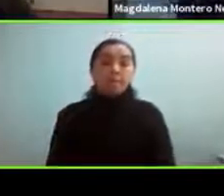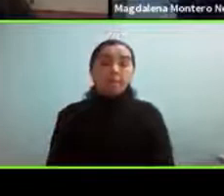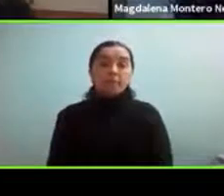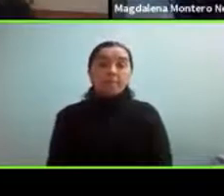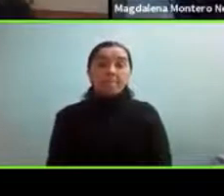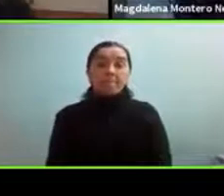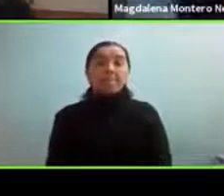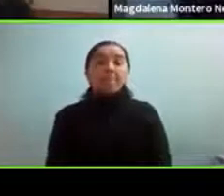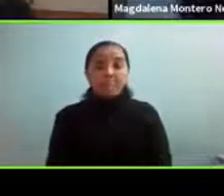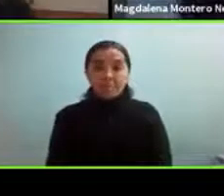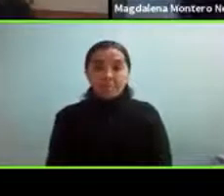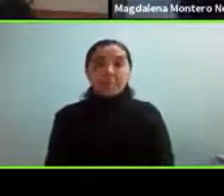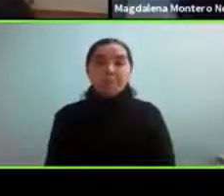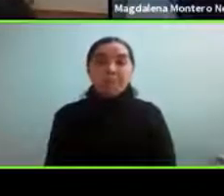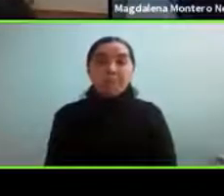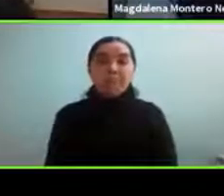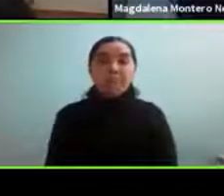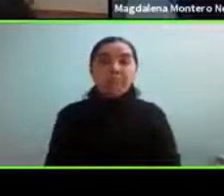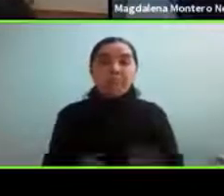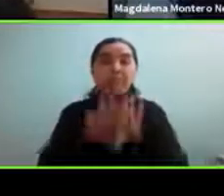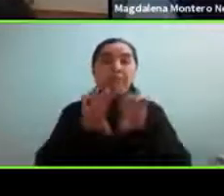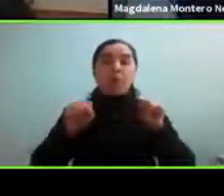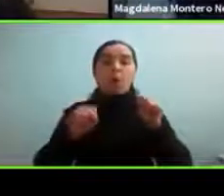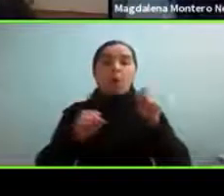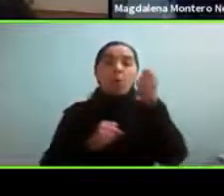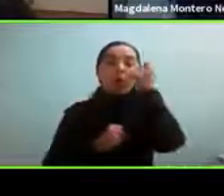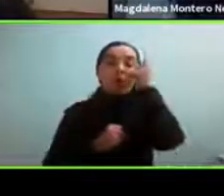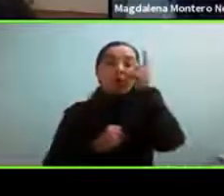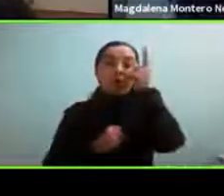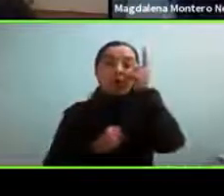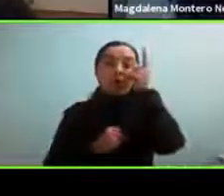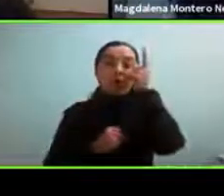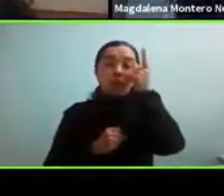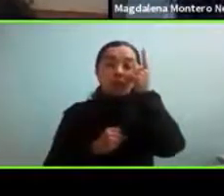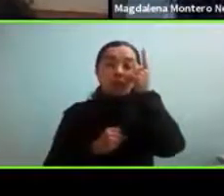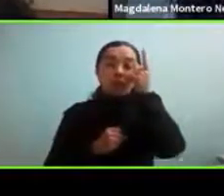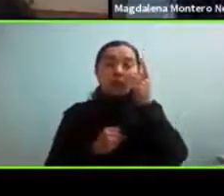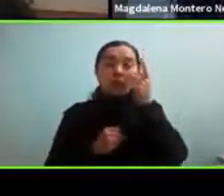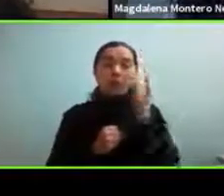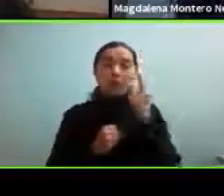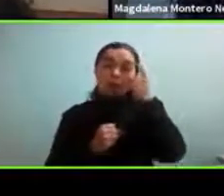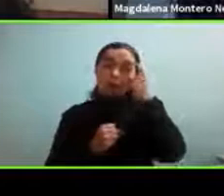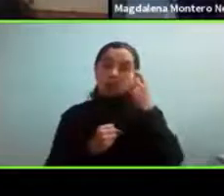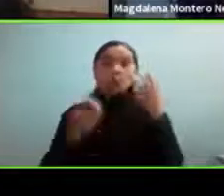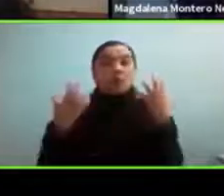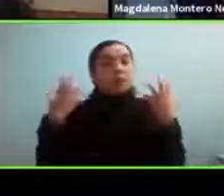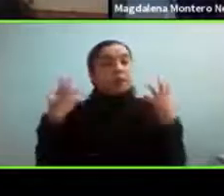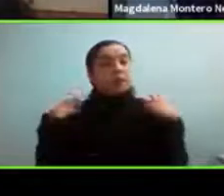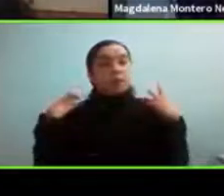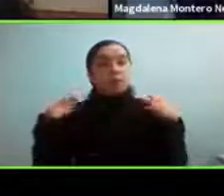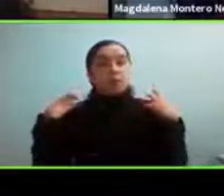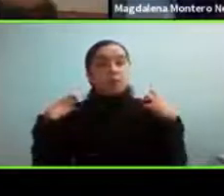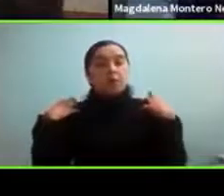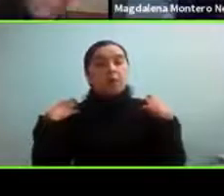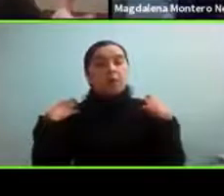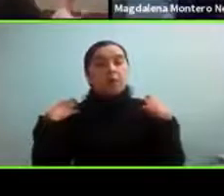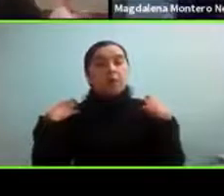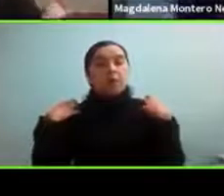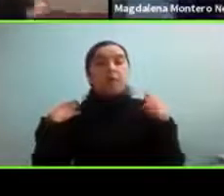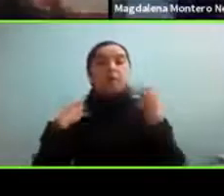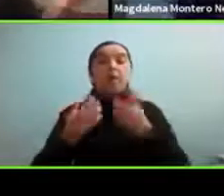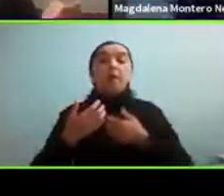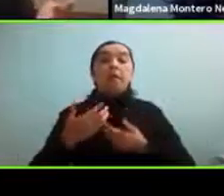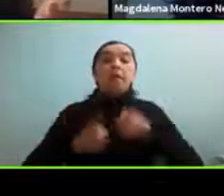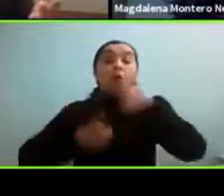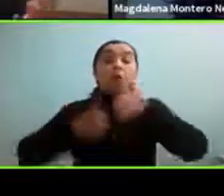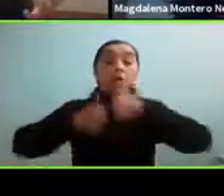coincide coincide con la idea y creo que también hay una responsabilidad con respecto a los profesionales con el servicio que